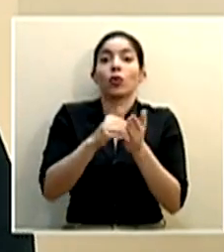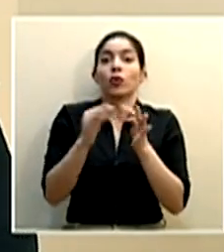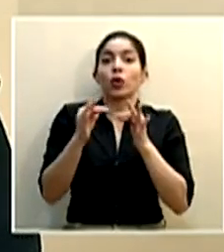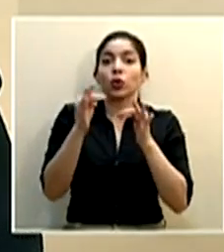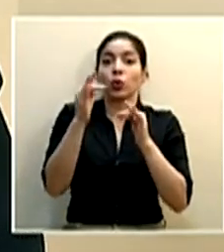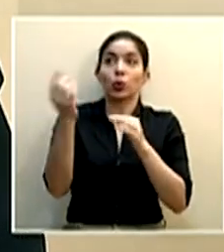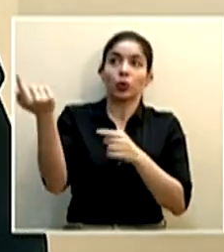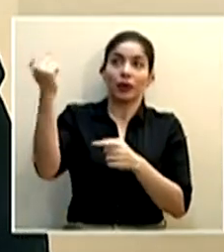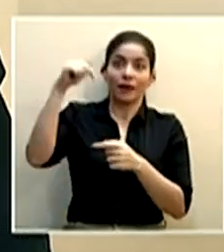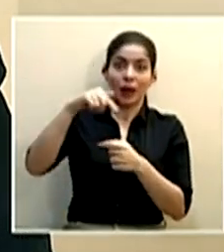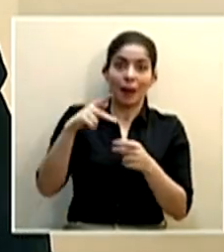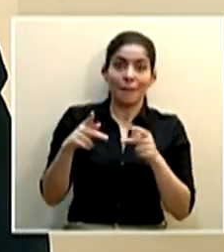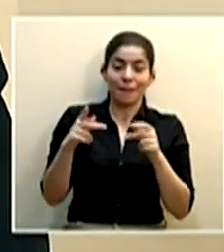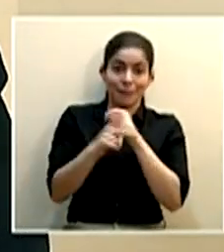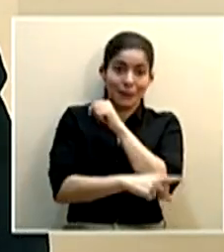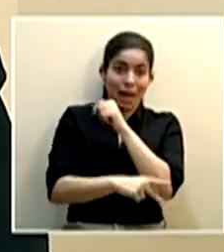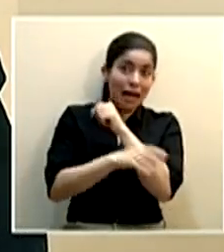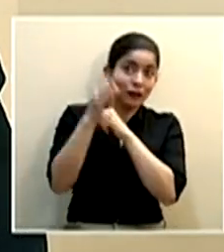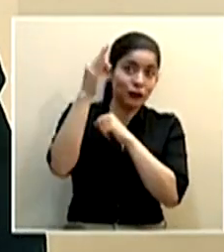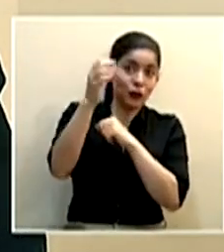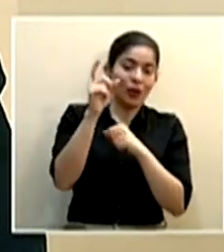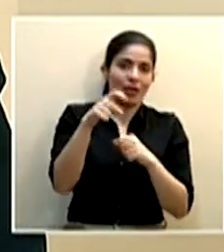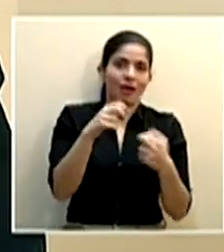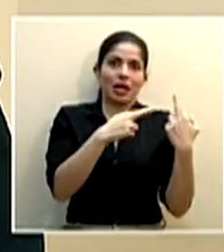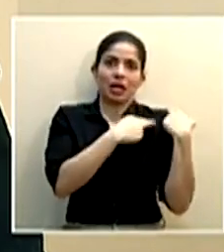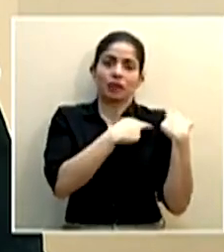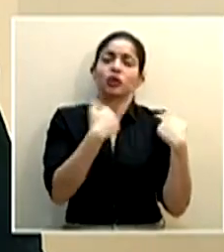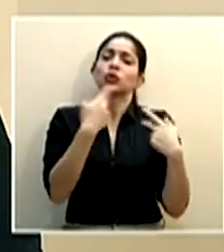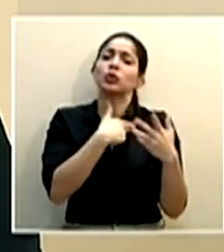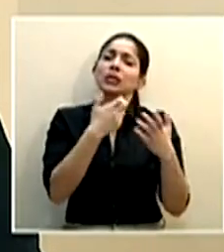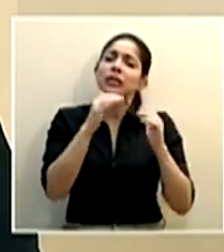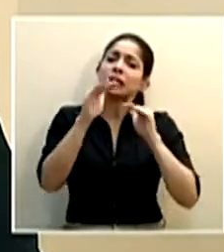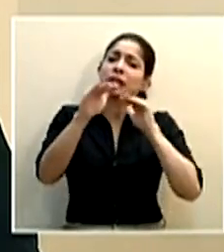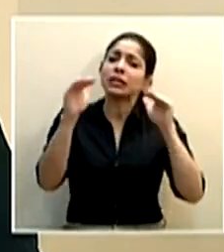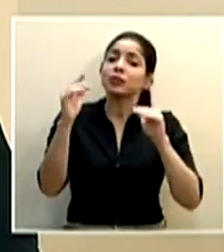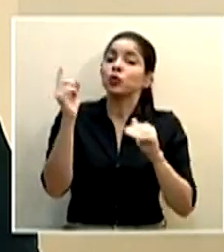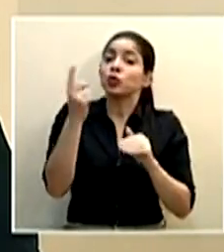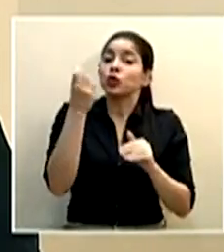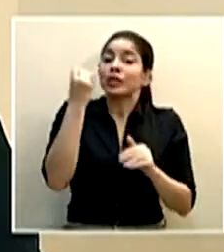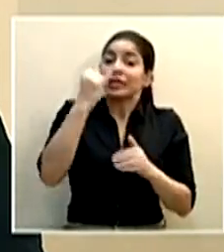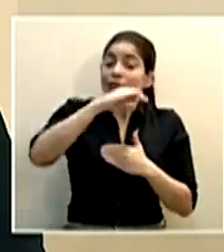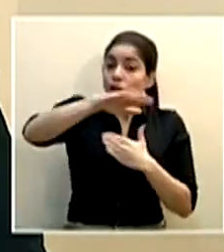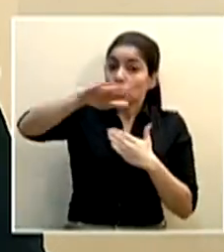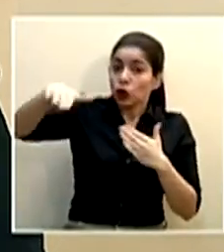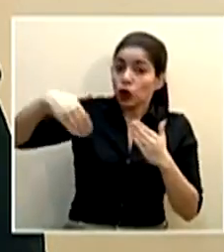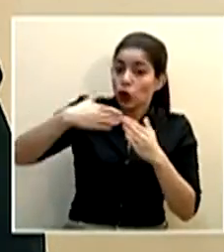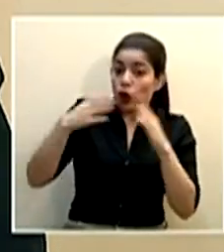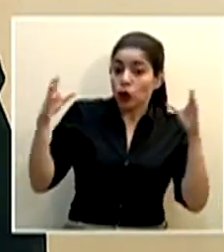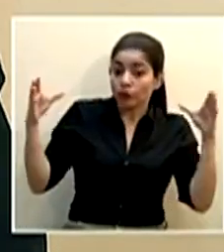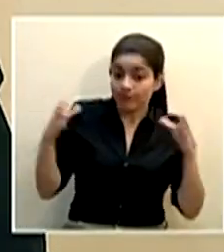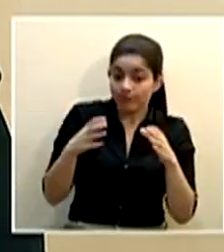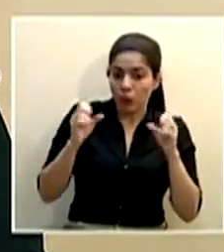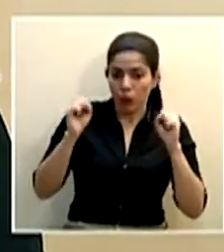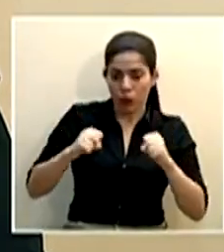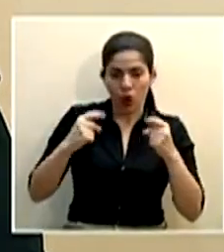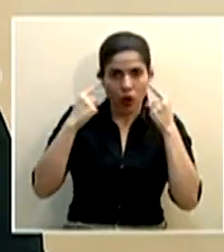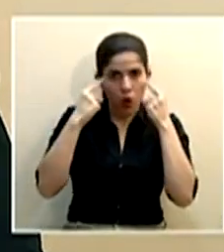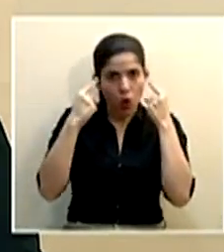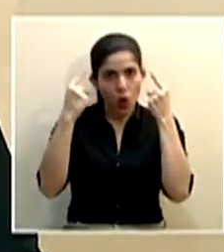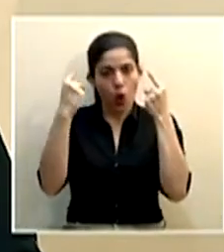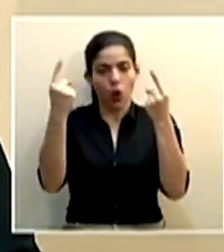nuestro país queremos hacerles este llamado porque es solo entre todos que vamos a lograr